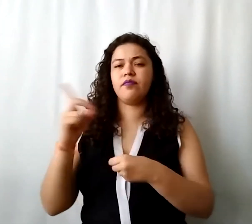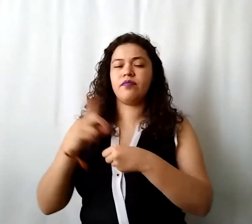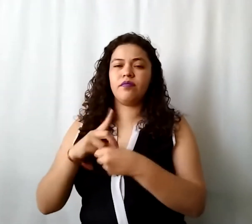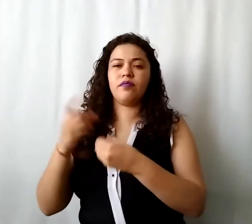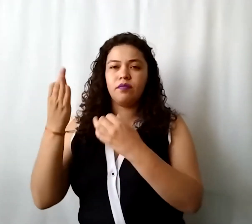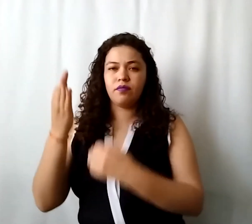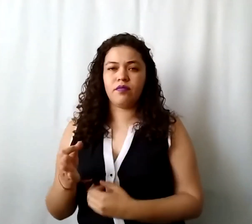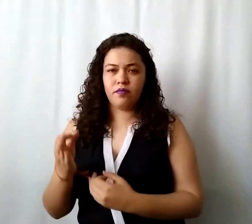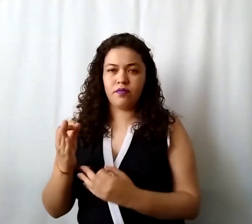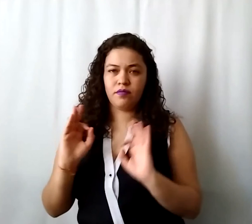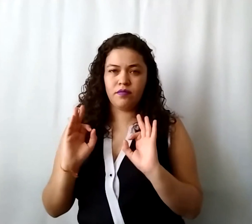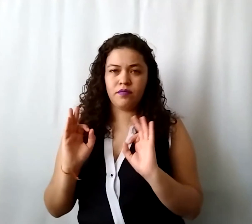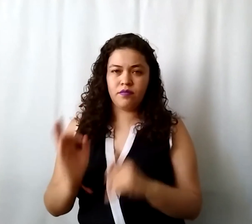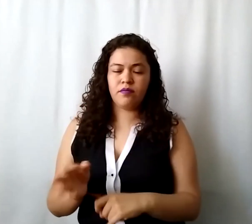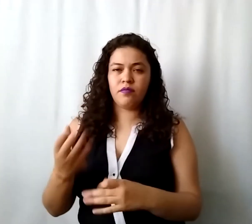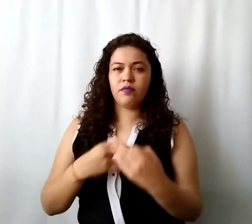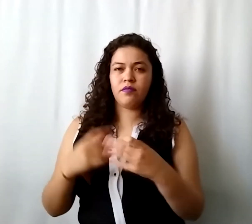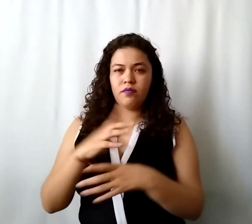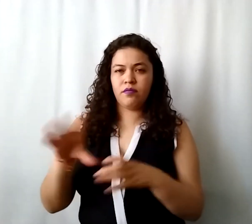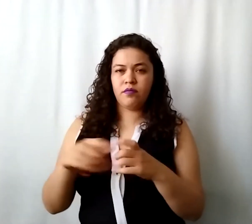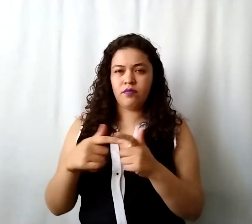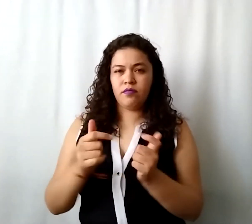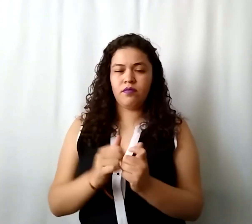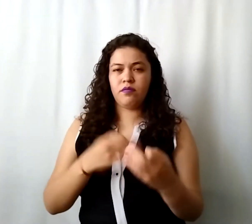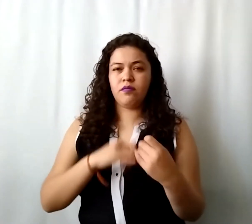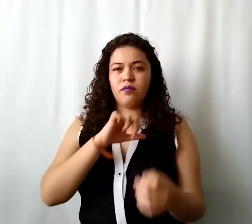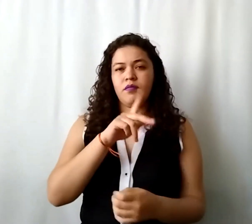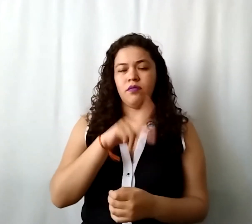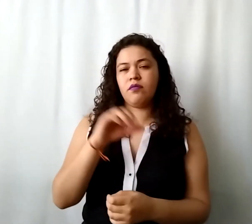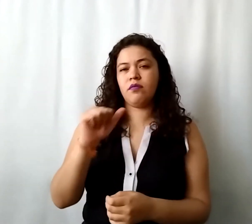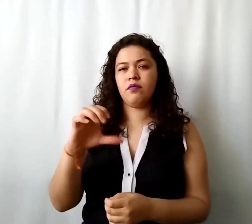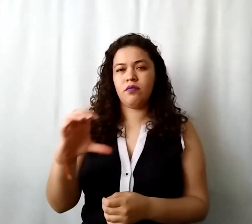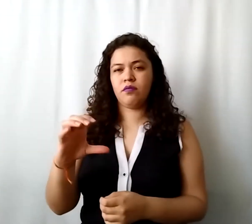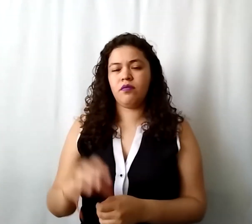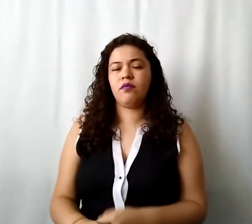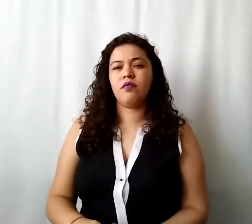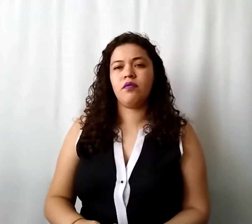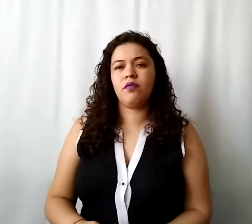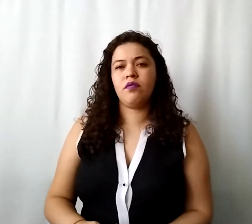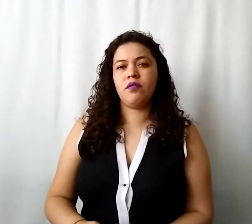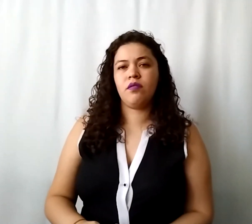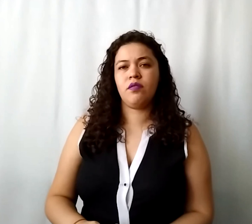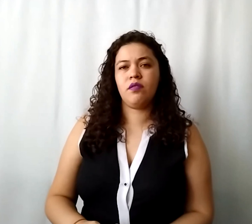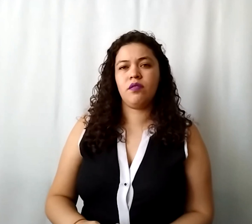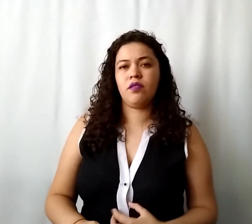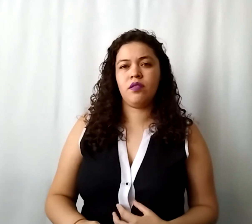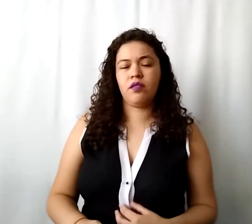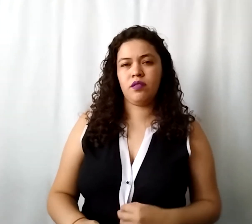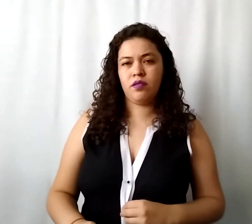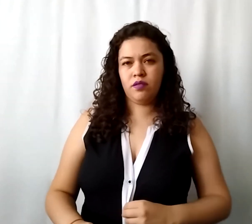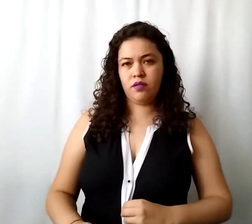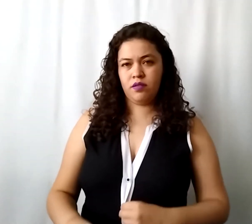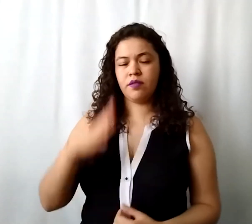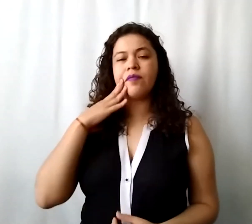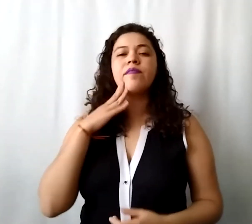pues pueden entrar en un solo grupo de ACIAP y las HACES bien bueno pues muy amable